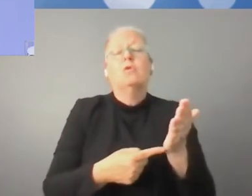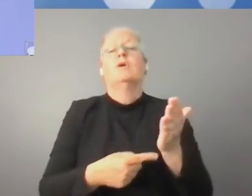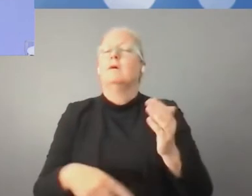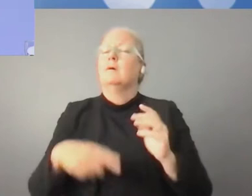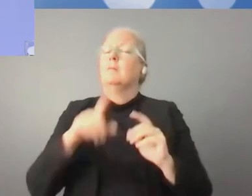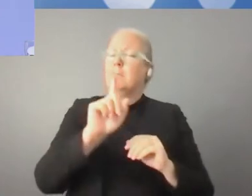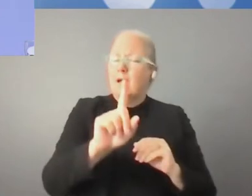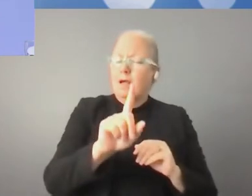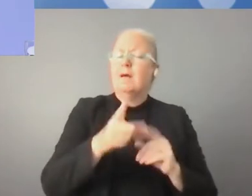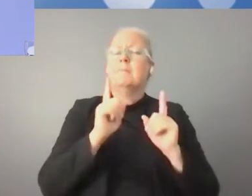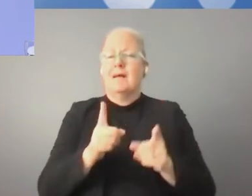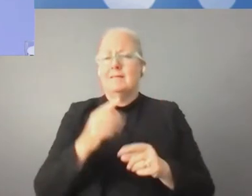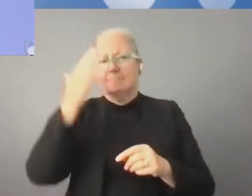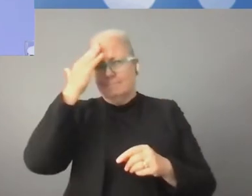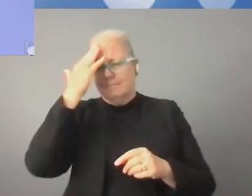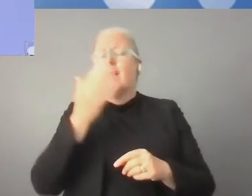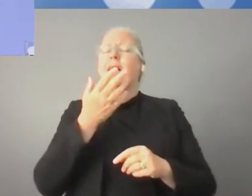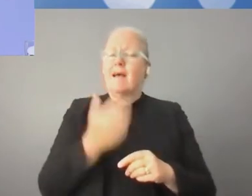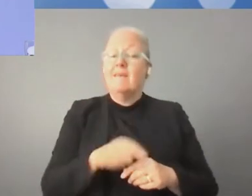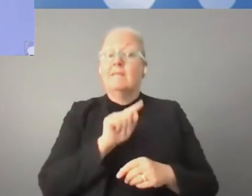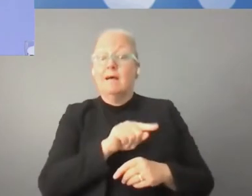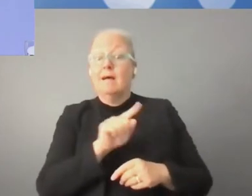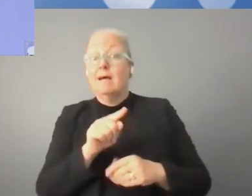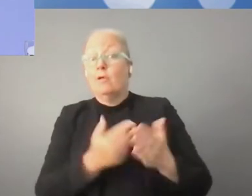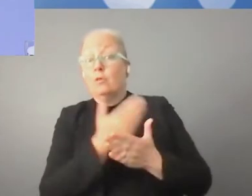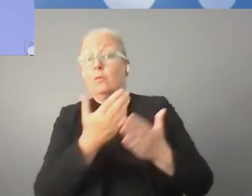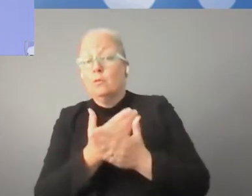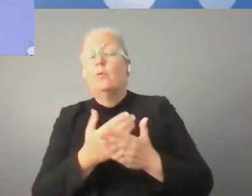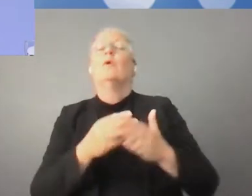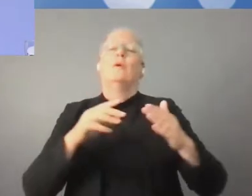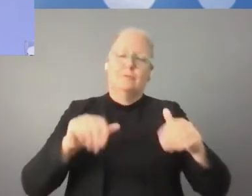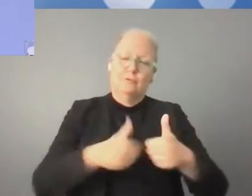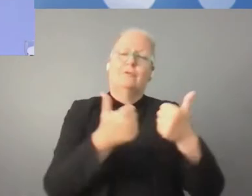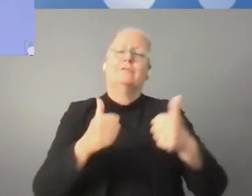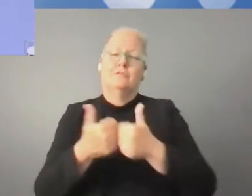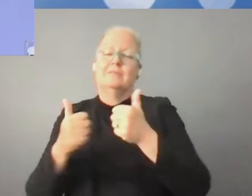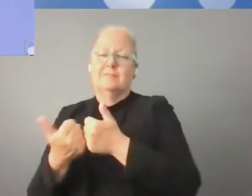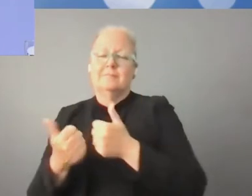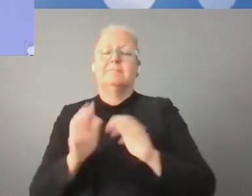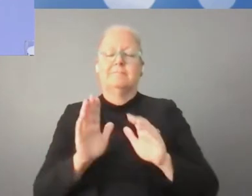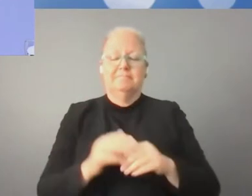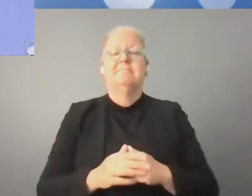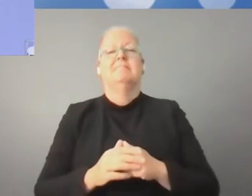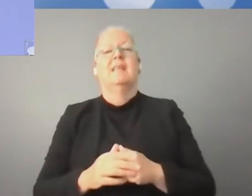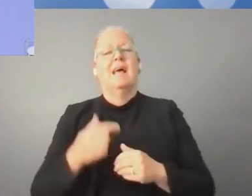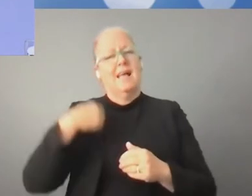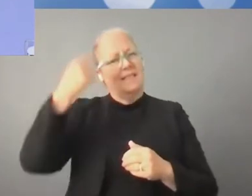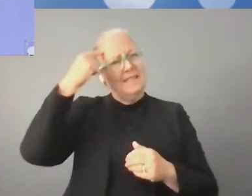Hemos escuchado lo importante que es afrontar las amenazas y las